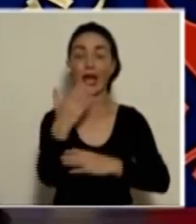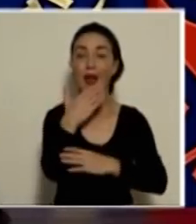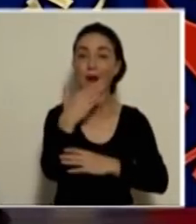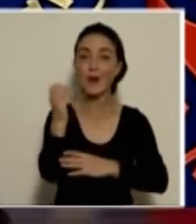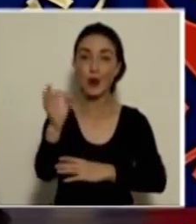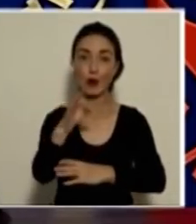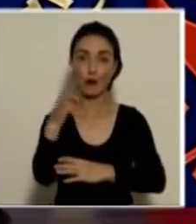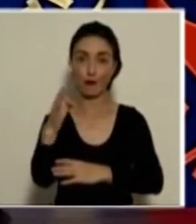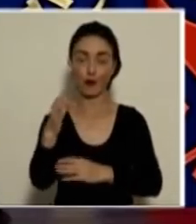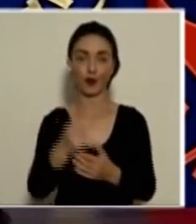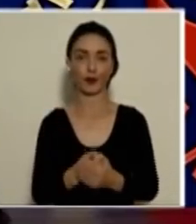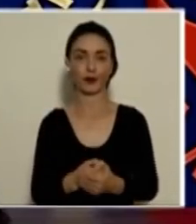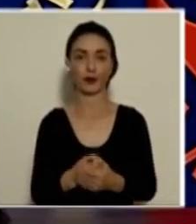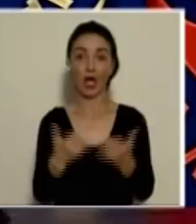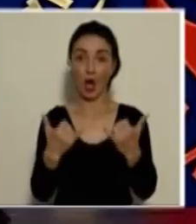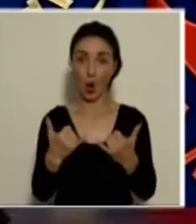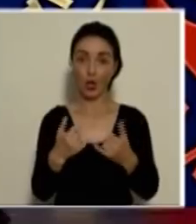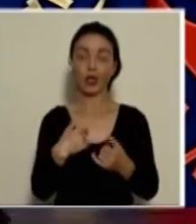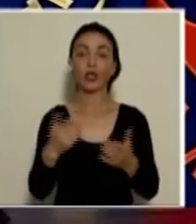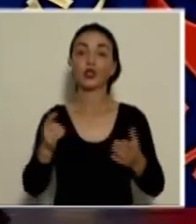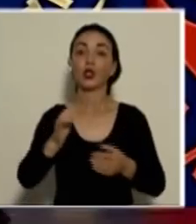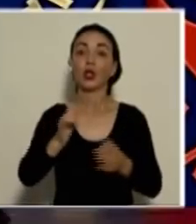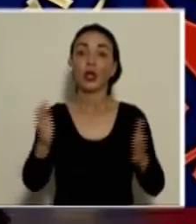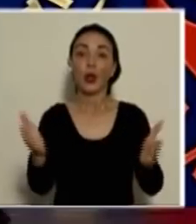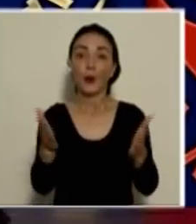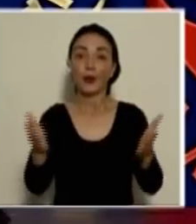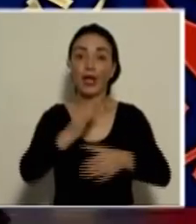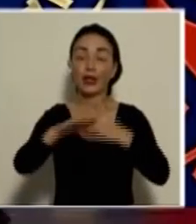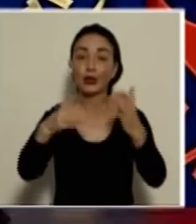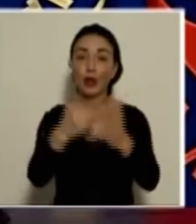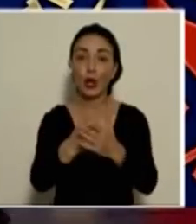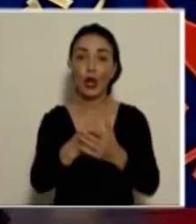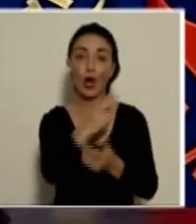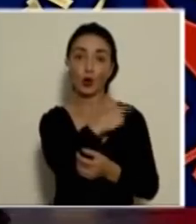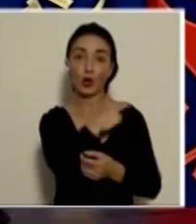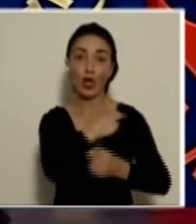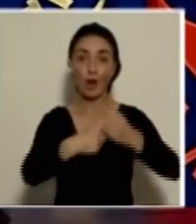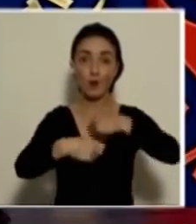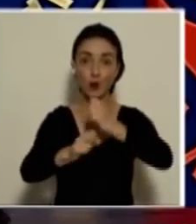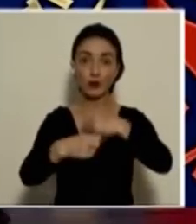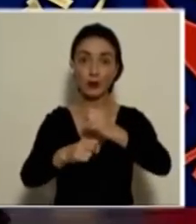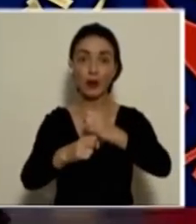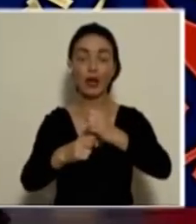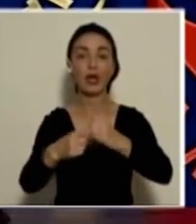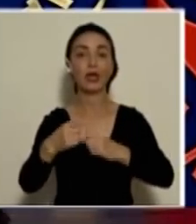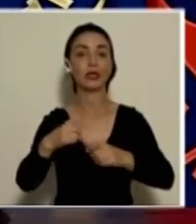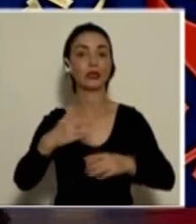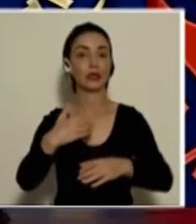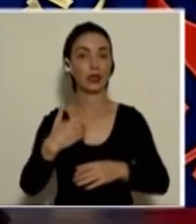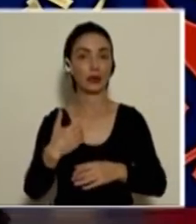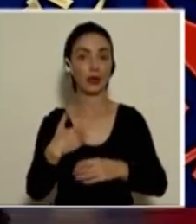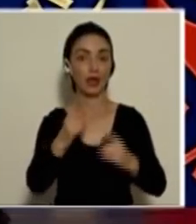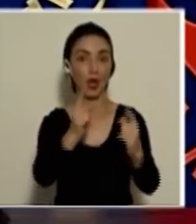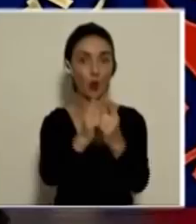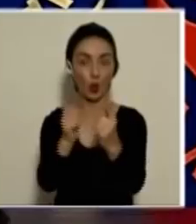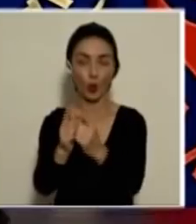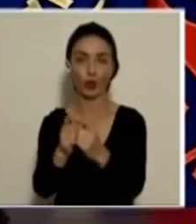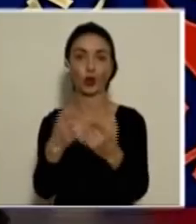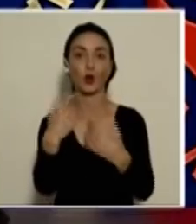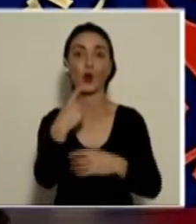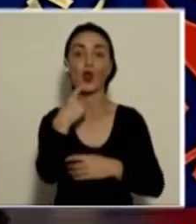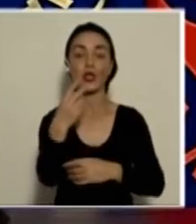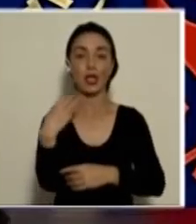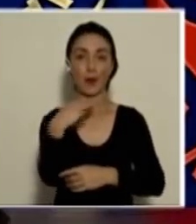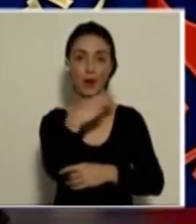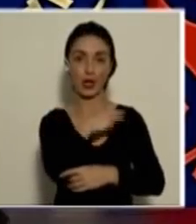medidas que podemos tomar. Insto también a todas las autoridades municipales también para tener esto en cuenta. Tal y como lo decía el señor